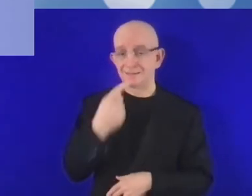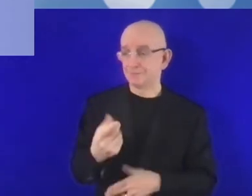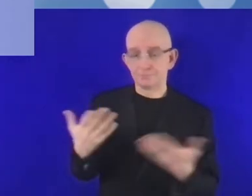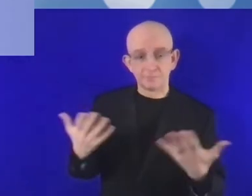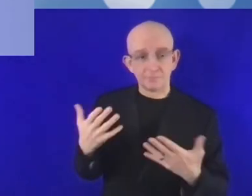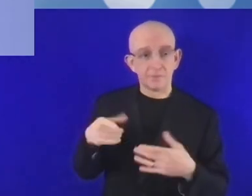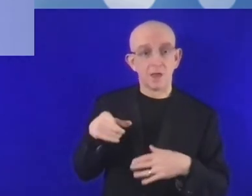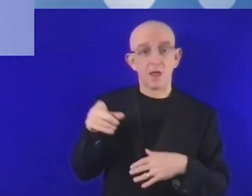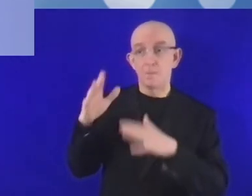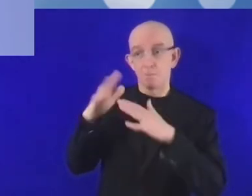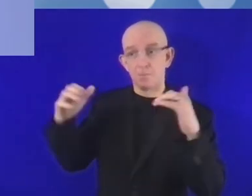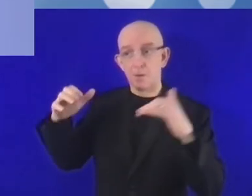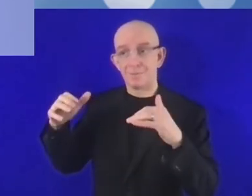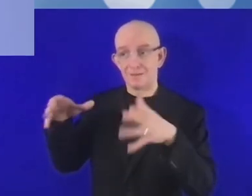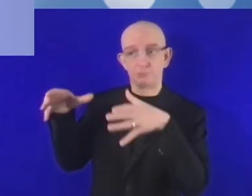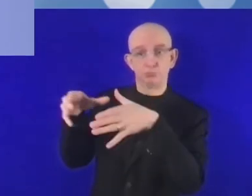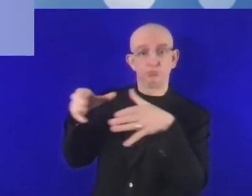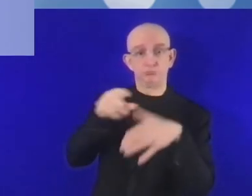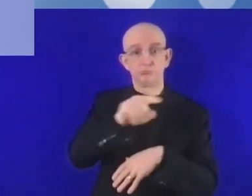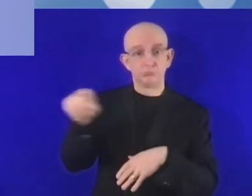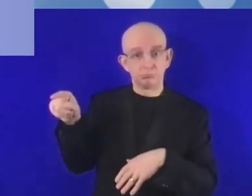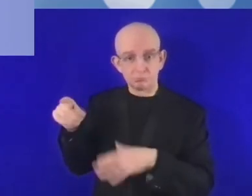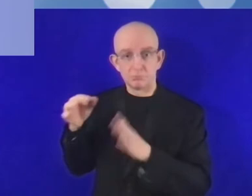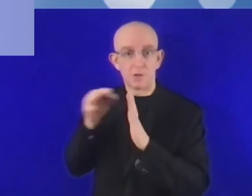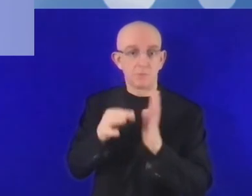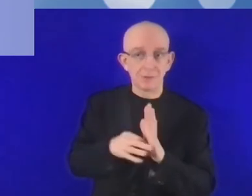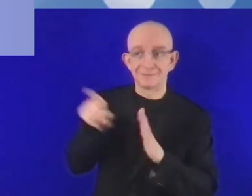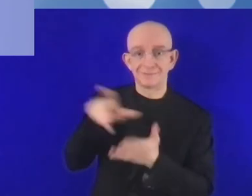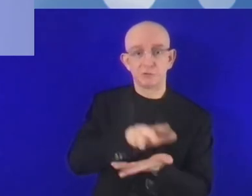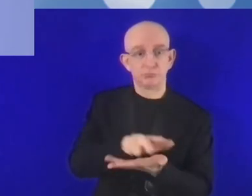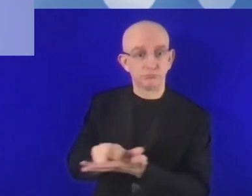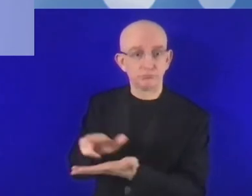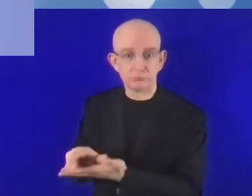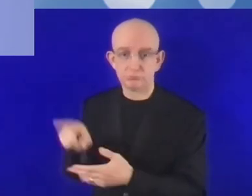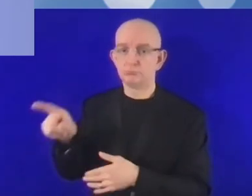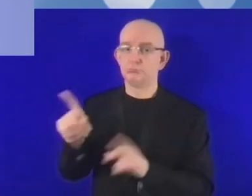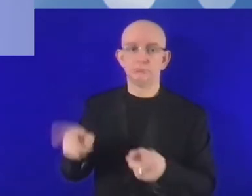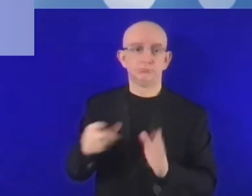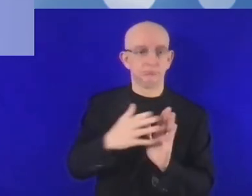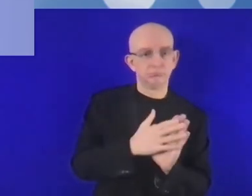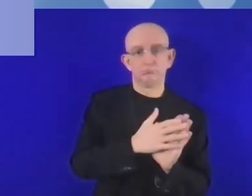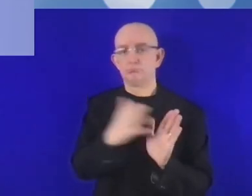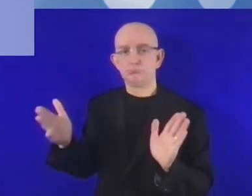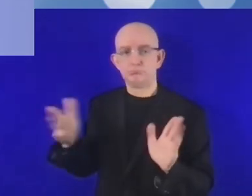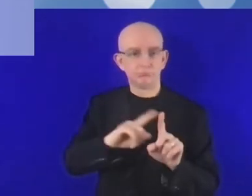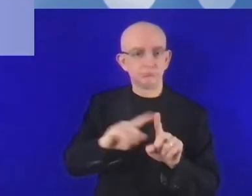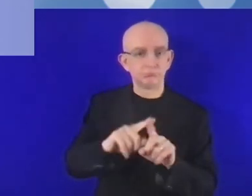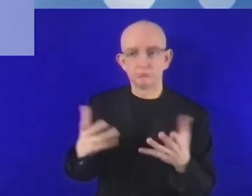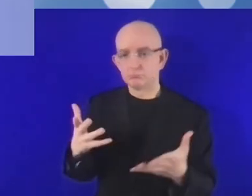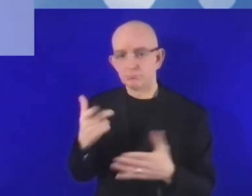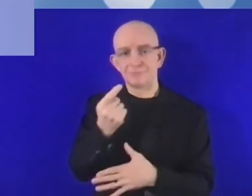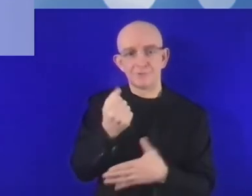Y estoy de acuerdo con lo que se ha dicho. Necesitamos la implicación de administraciones públicas y de muchos